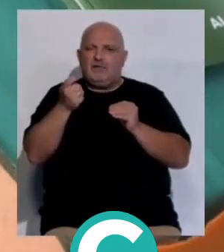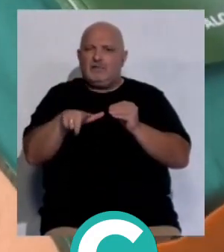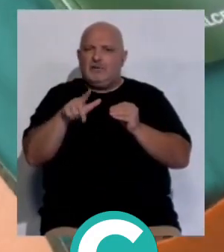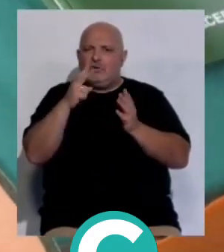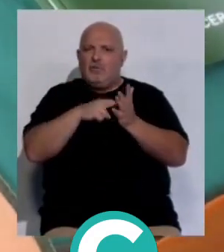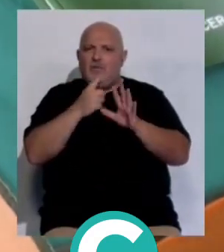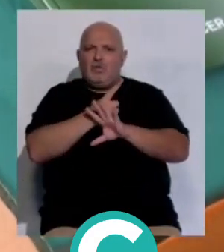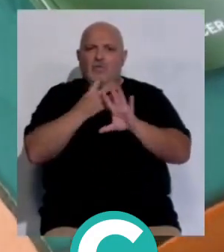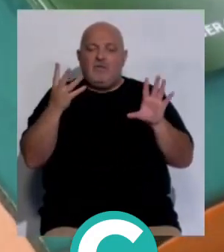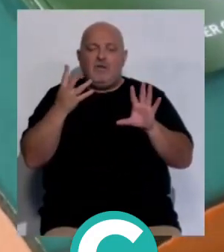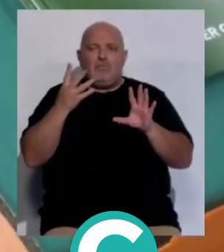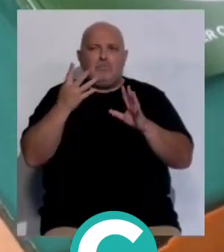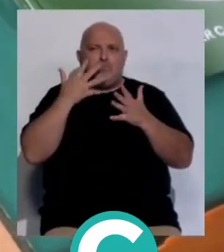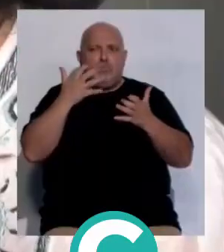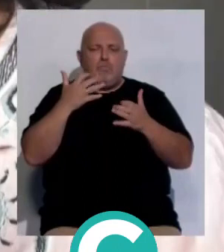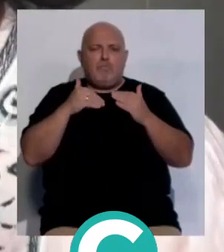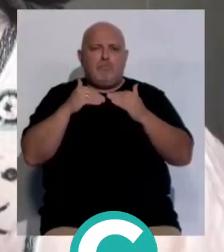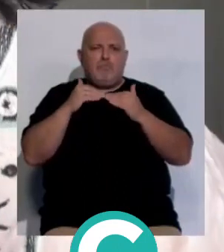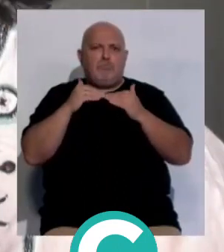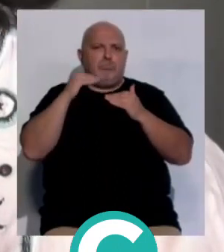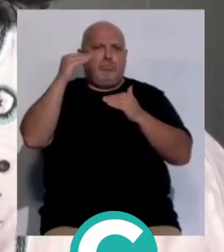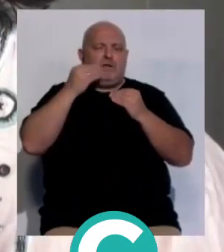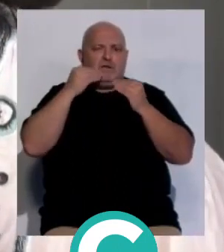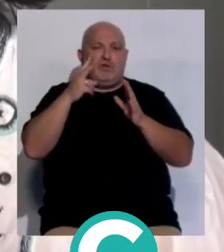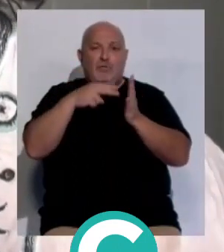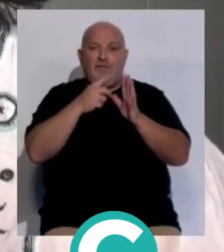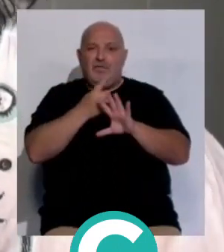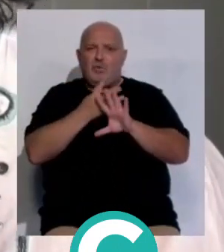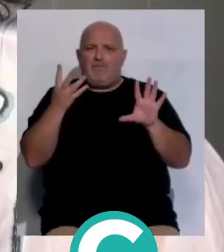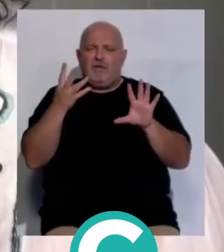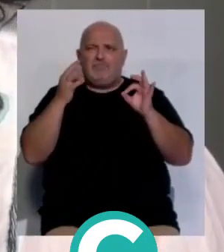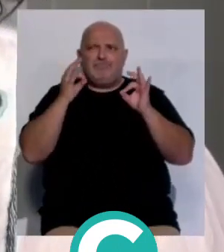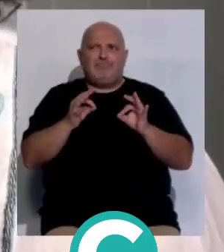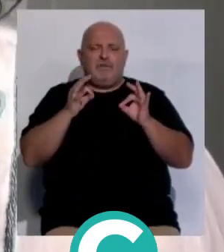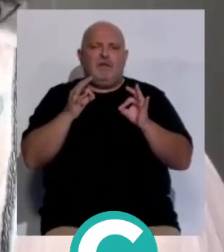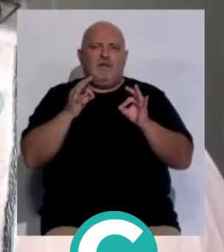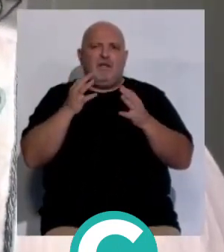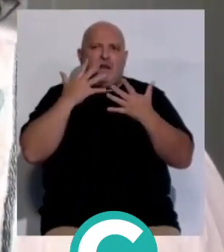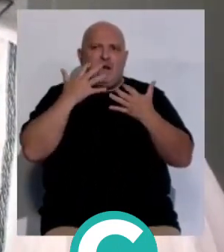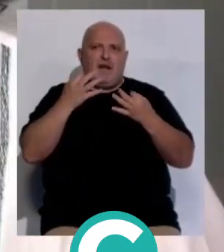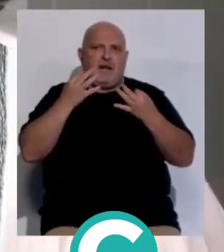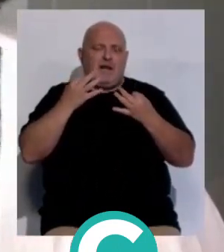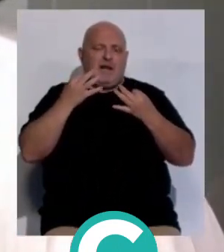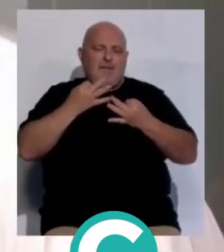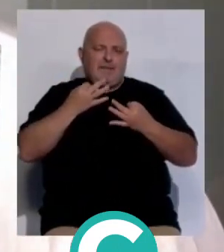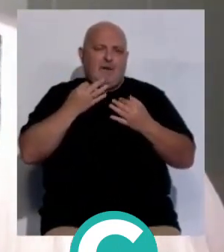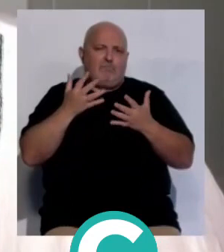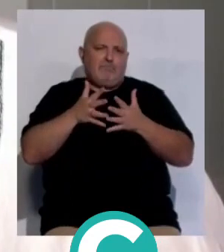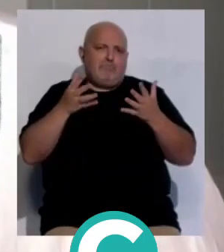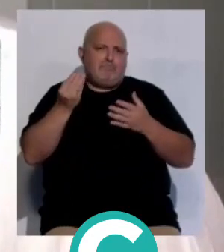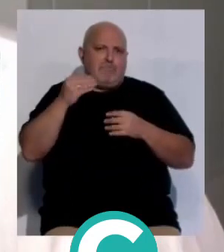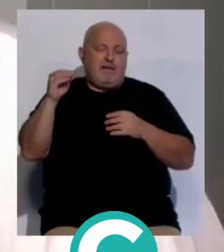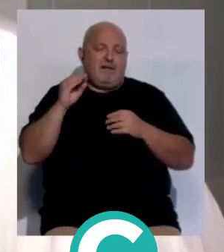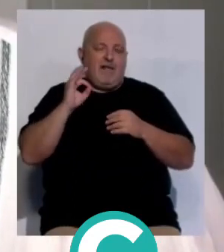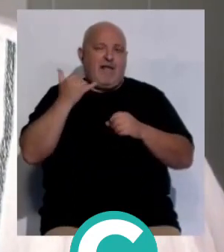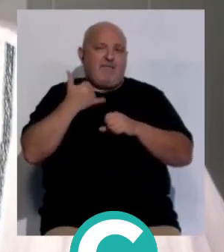las de 2019 cuando se registraron máximos históricos. 2019 fue un año en el que realmente hubo un gran incremento luego